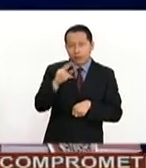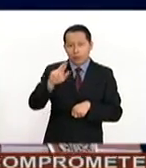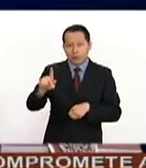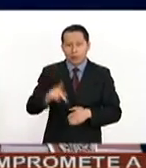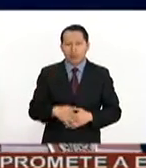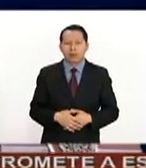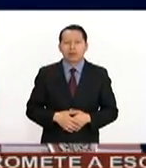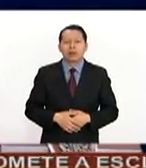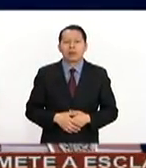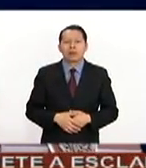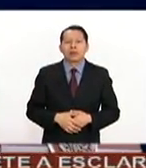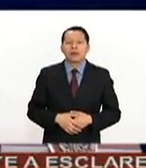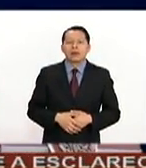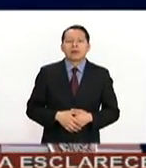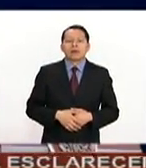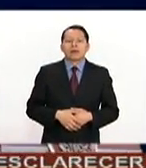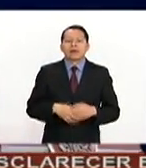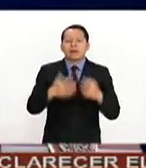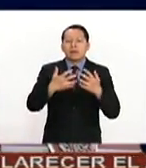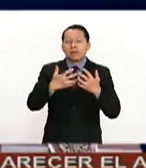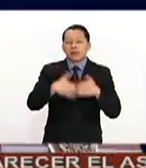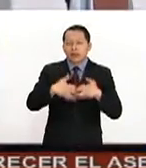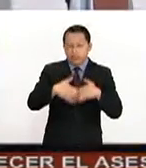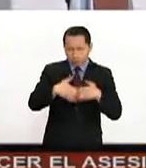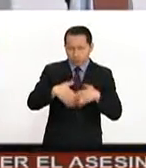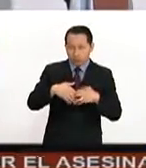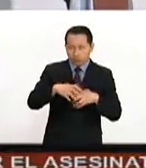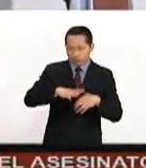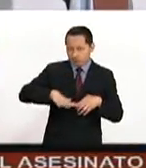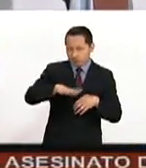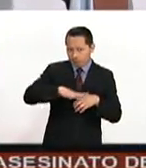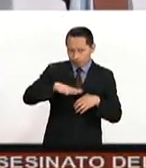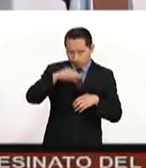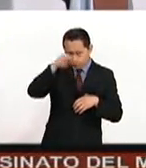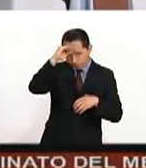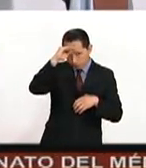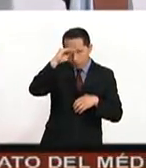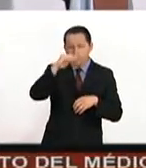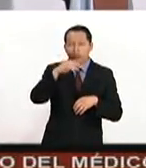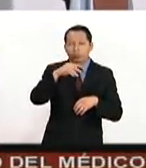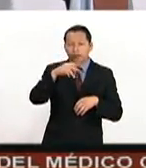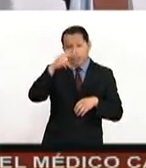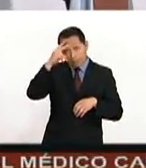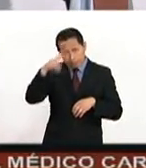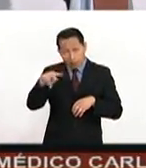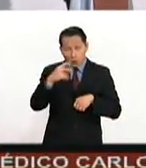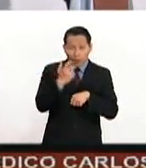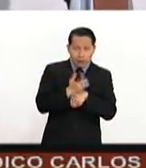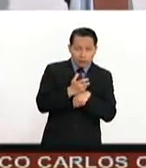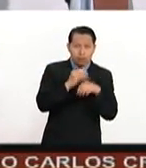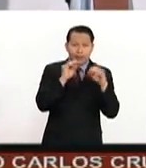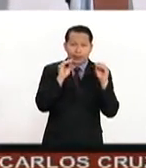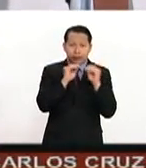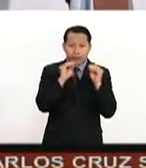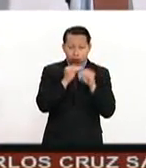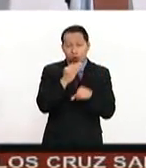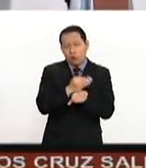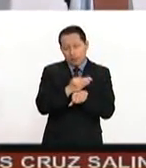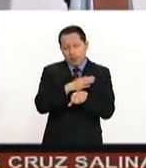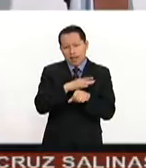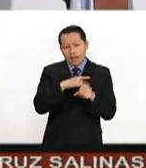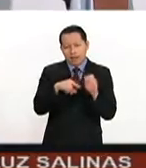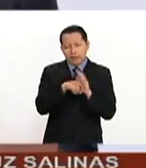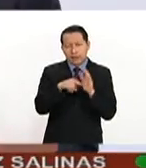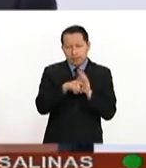Los industriales coincidimos que el peor escenario para nuestro país y para Estados Unidos es una renegociación negativa del